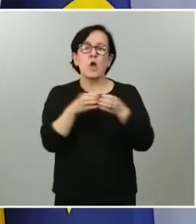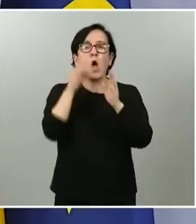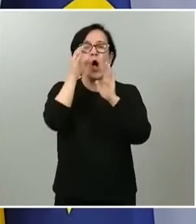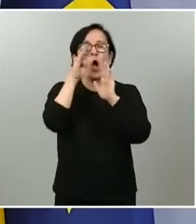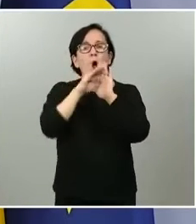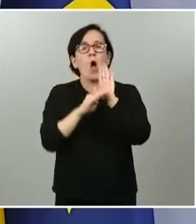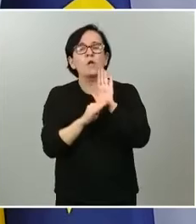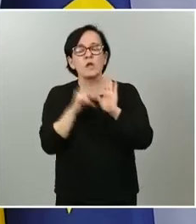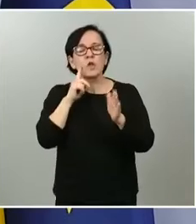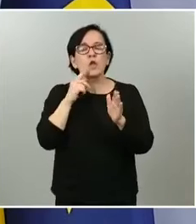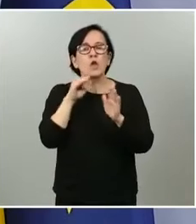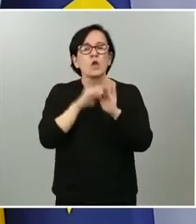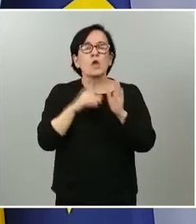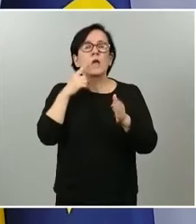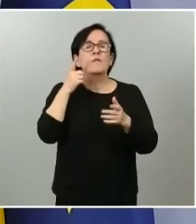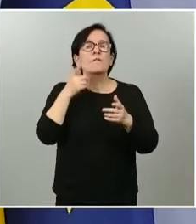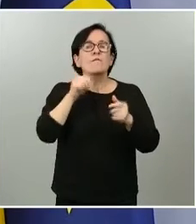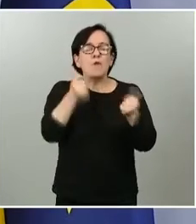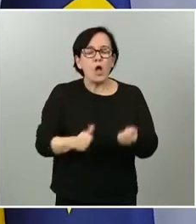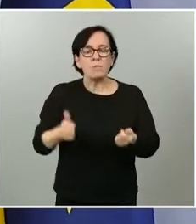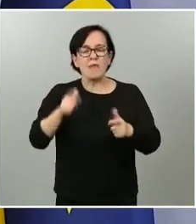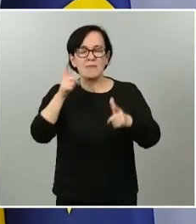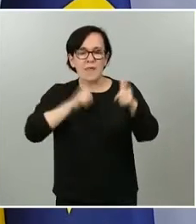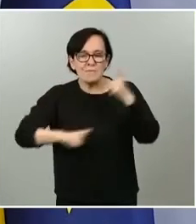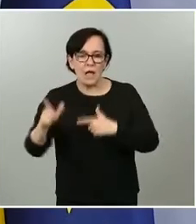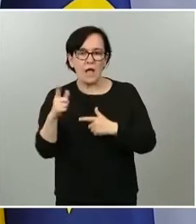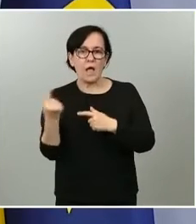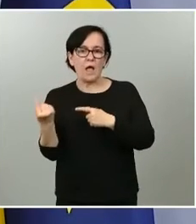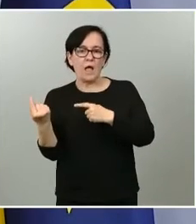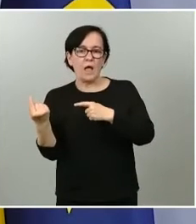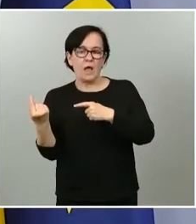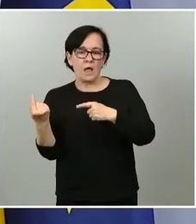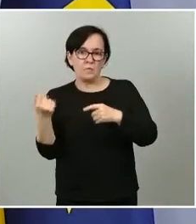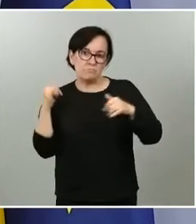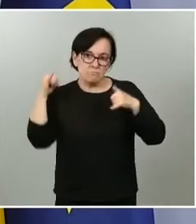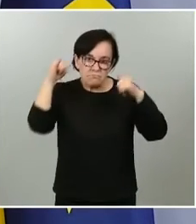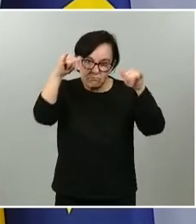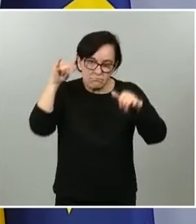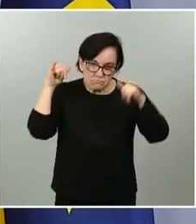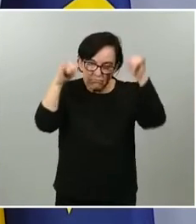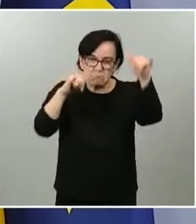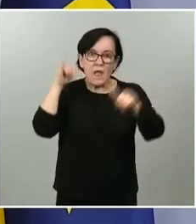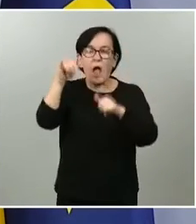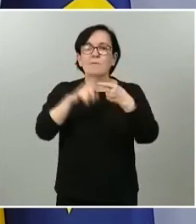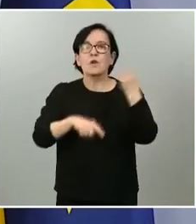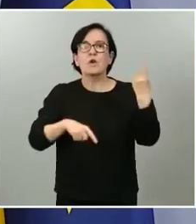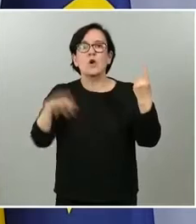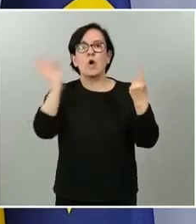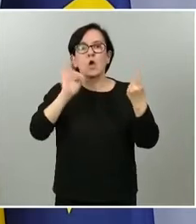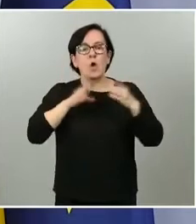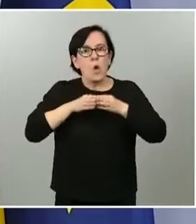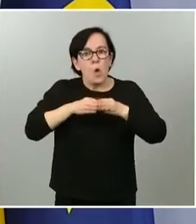condiciones tienen que viajar las personas que se trasladen en medios aéreos o en medios navales,